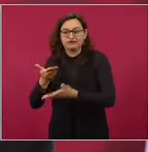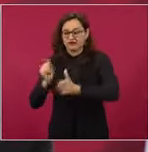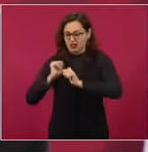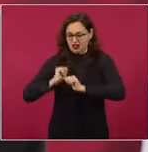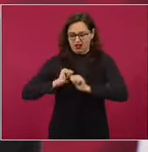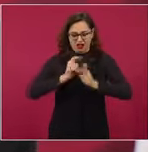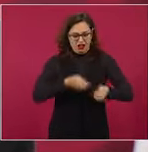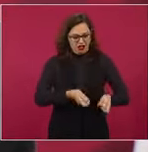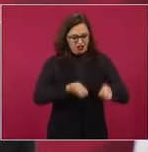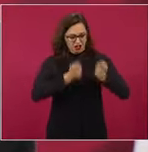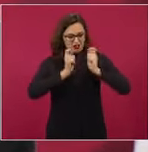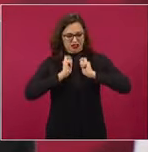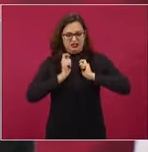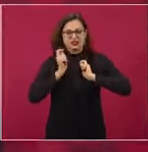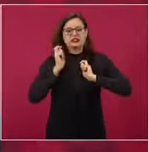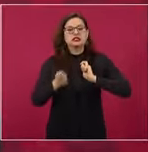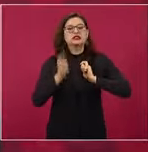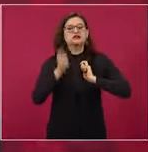poder decir